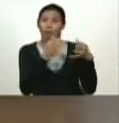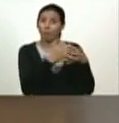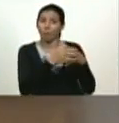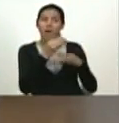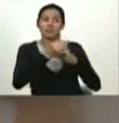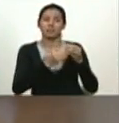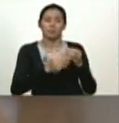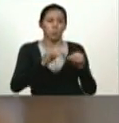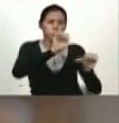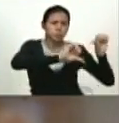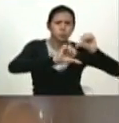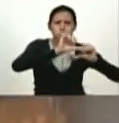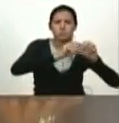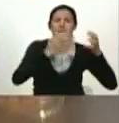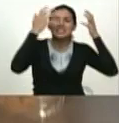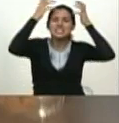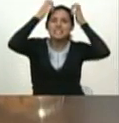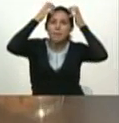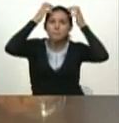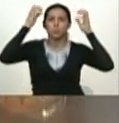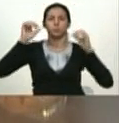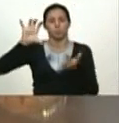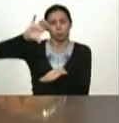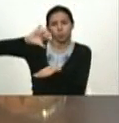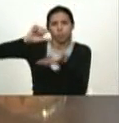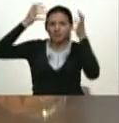jabón ellos mismos en su casa lo hacen